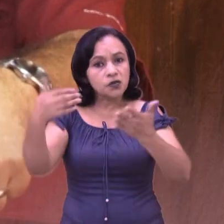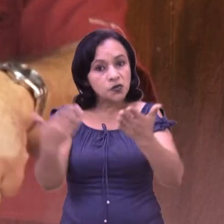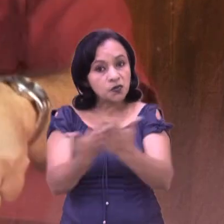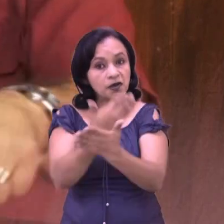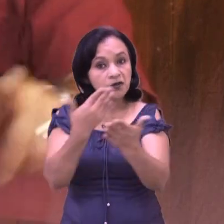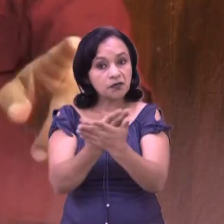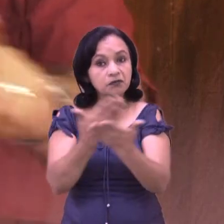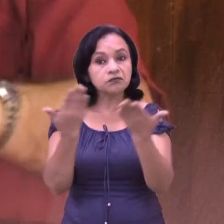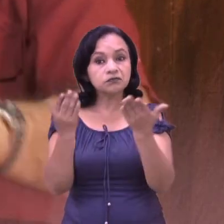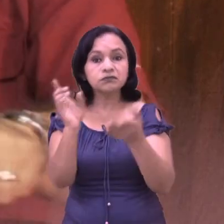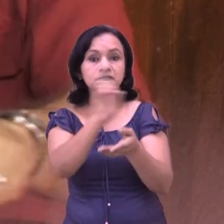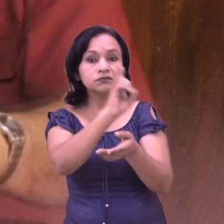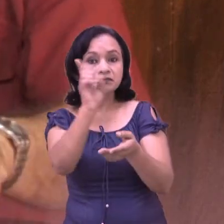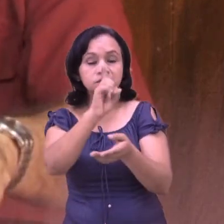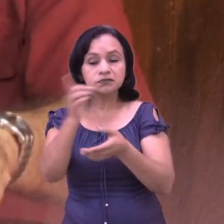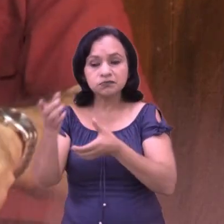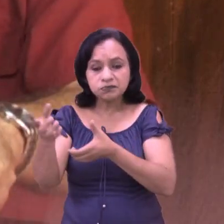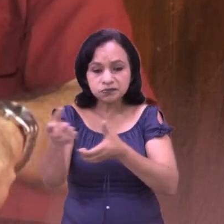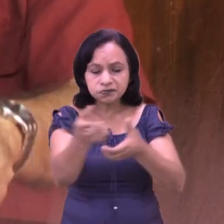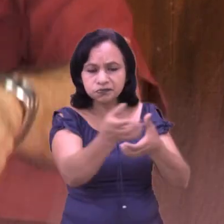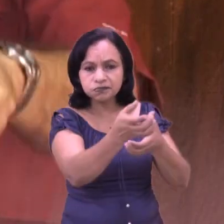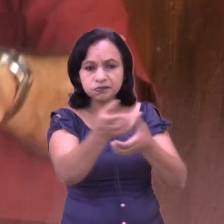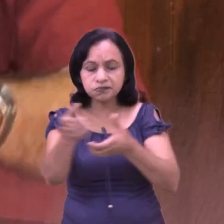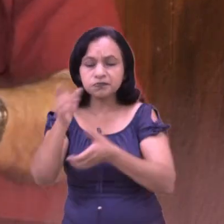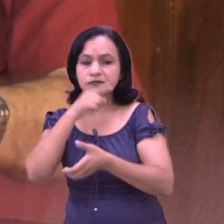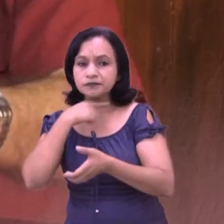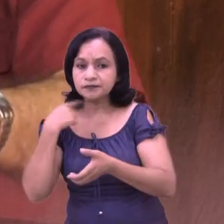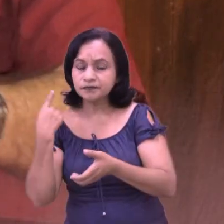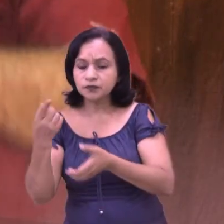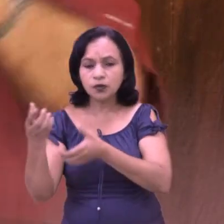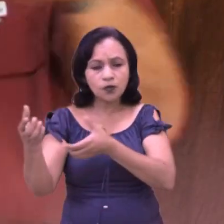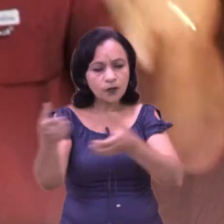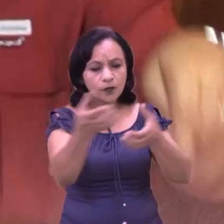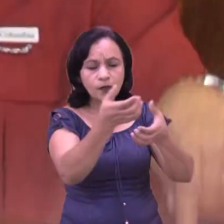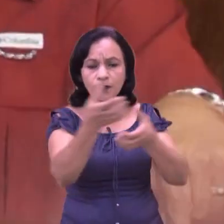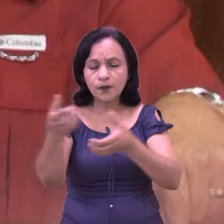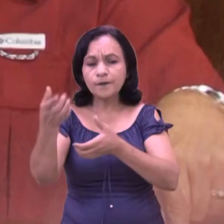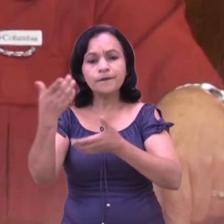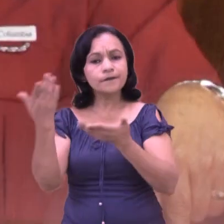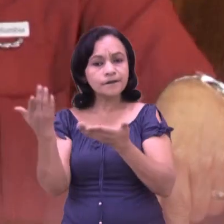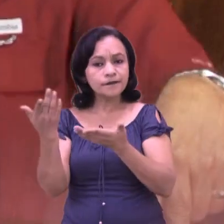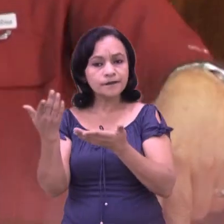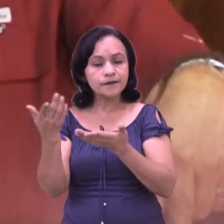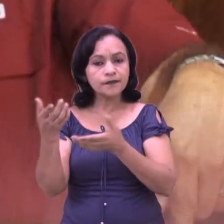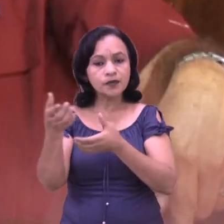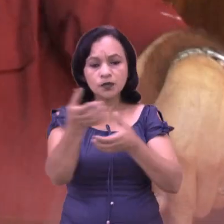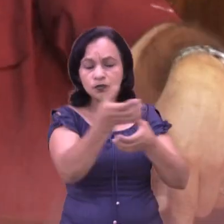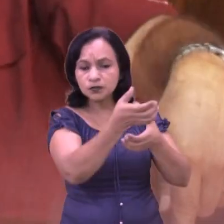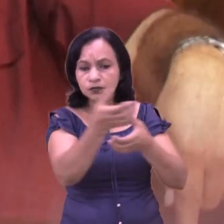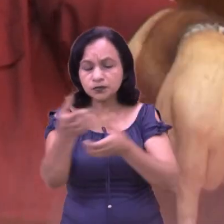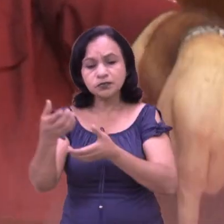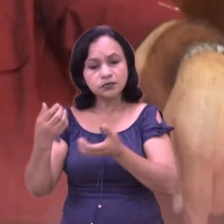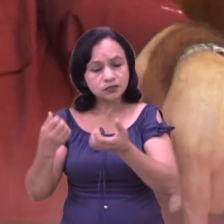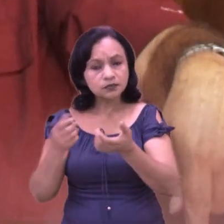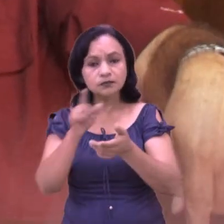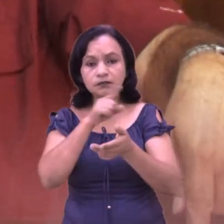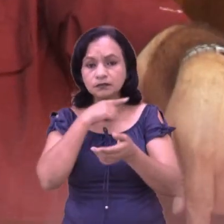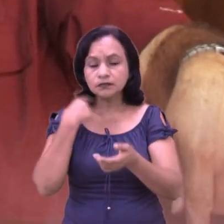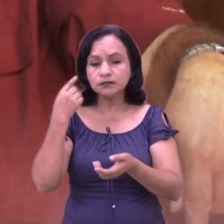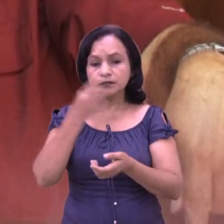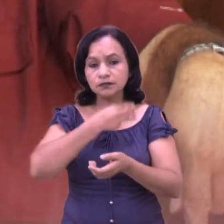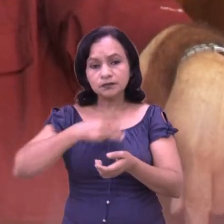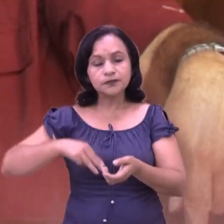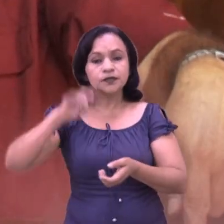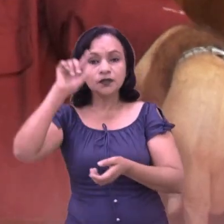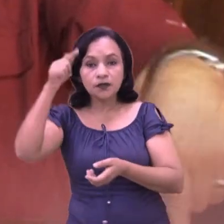y ahora unificado, ya no solo es el Cuerpo de Bomberos Voluntarios o el Cuerpo de Bomberos del Ministerio